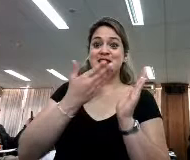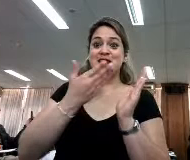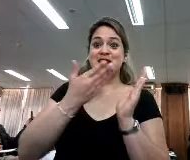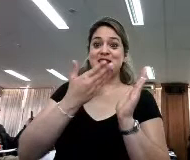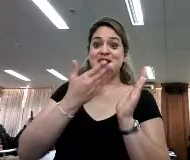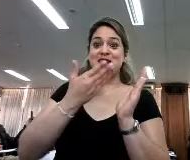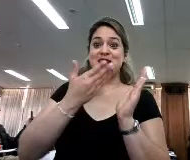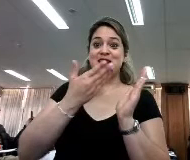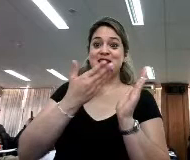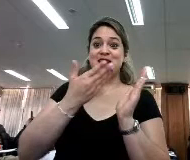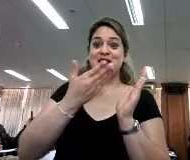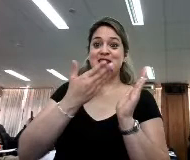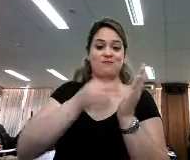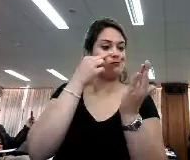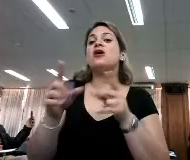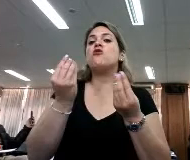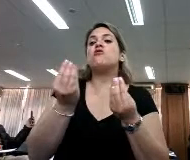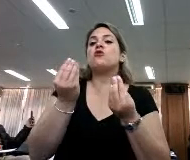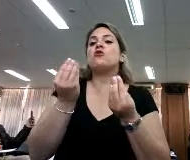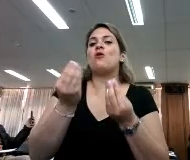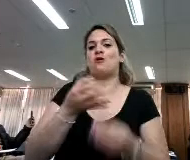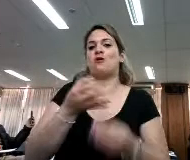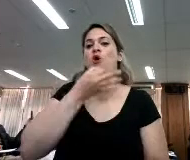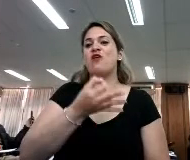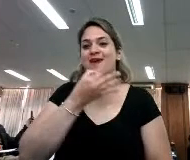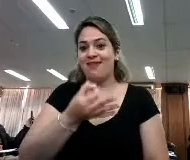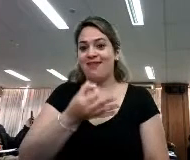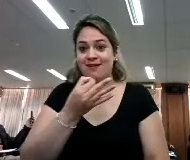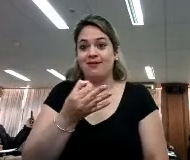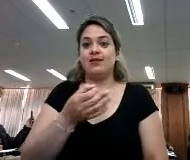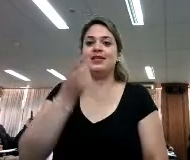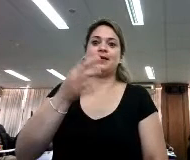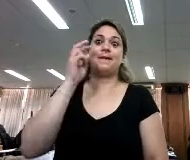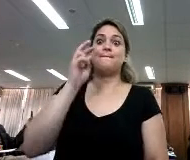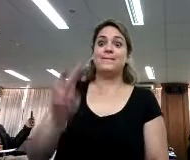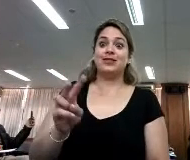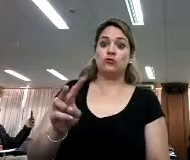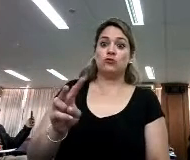todo esto es a través de la oralidad y de la cuestión visual.